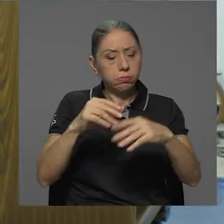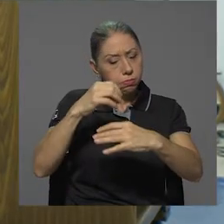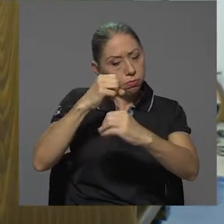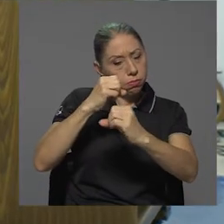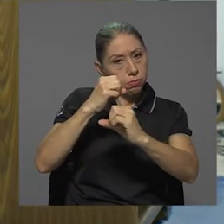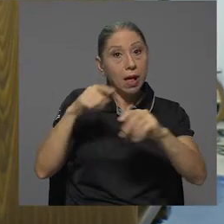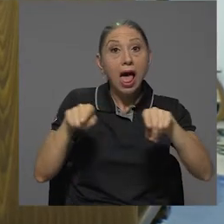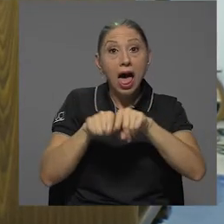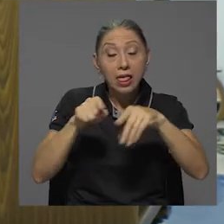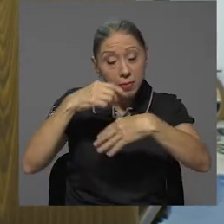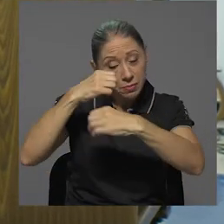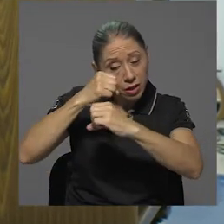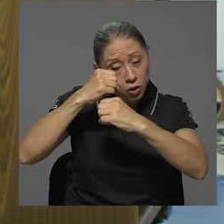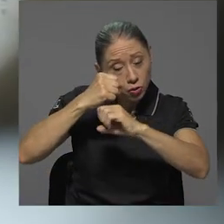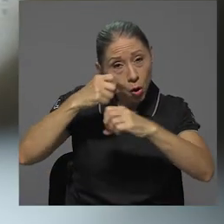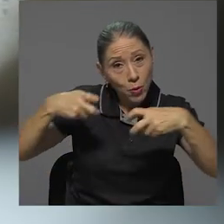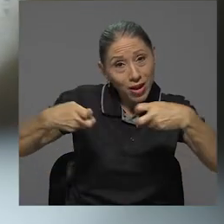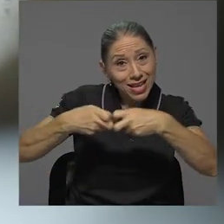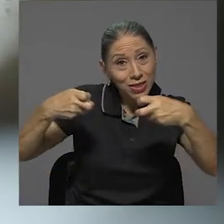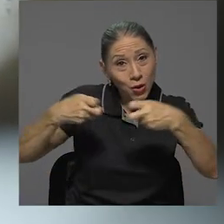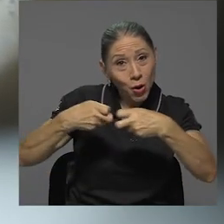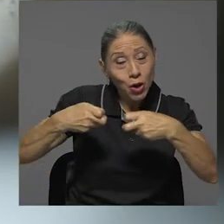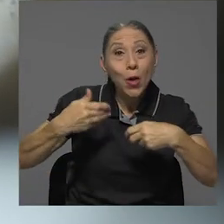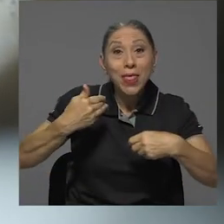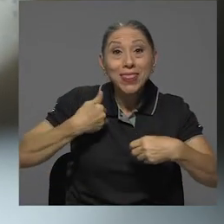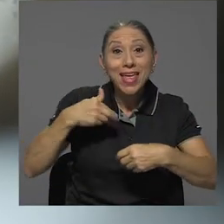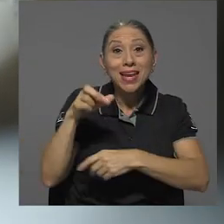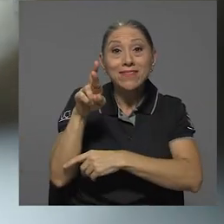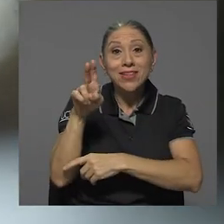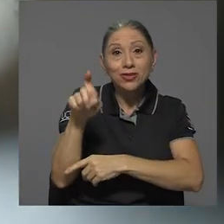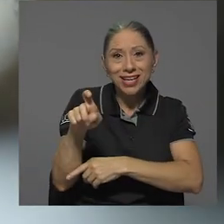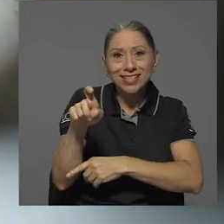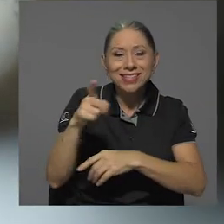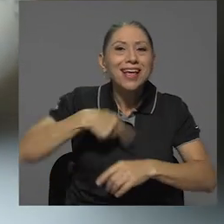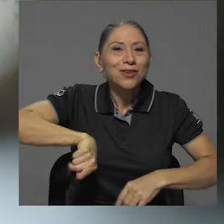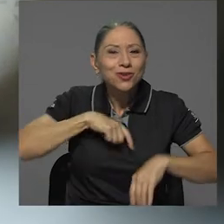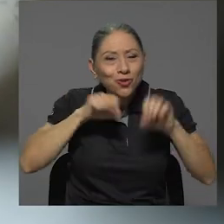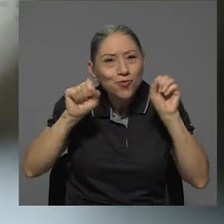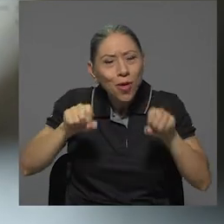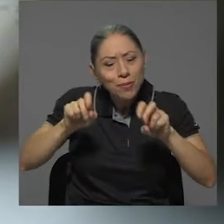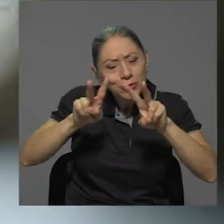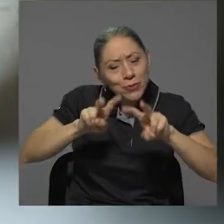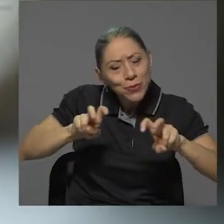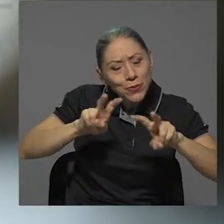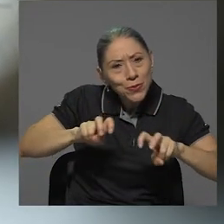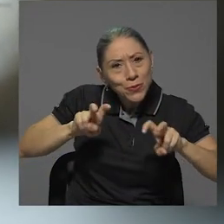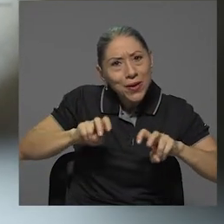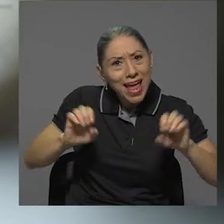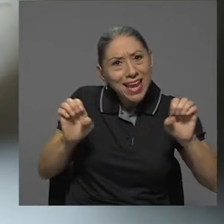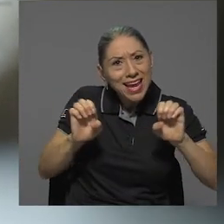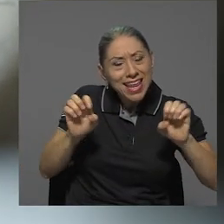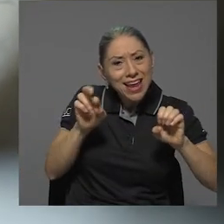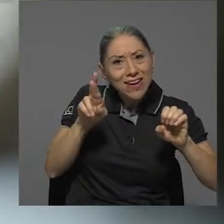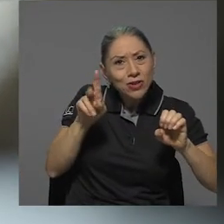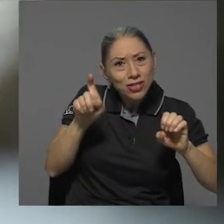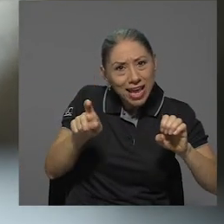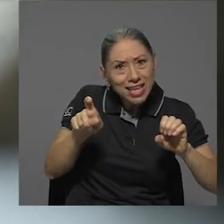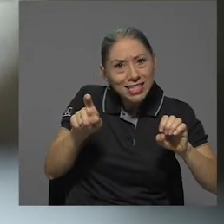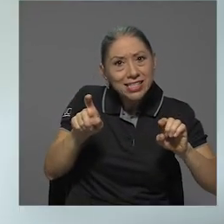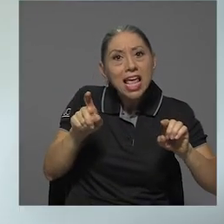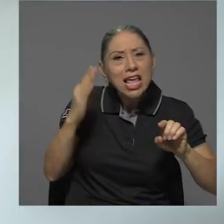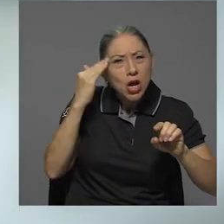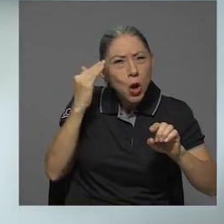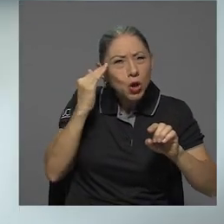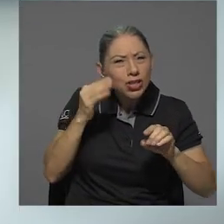Además, el microscopio electrónico de barrido posee un detector de rayos X, que nos permite hacer un análisis de energía dispersiva de rayos X y conocer